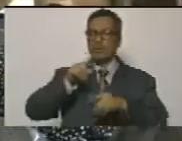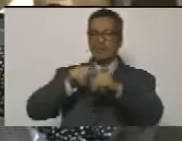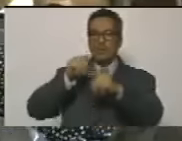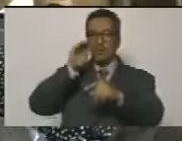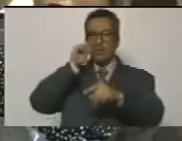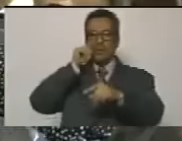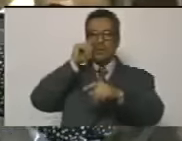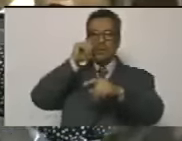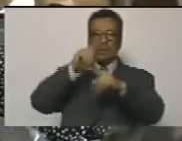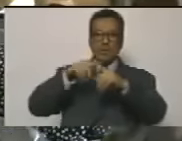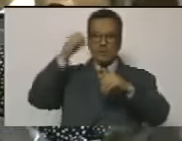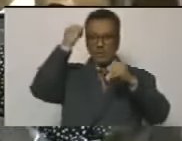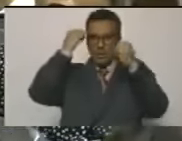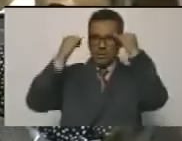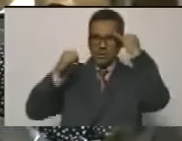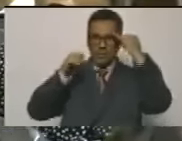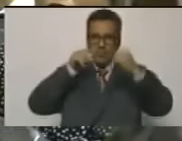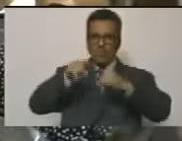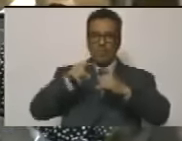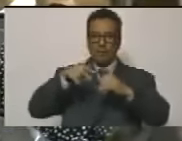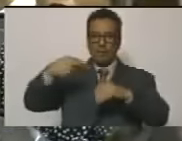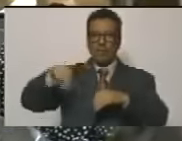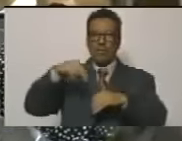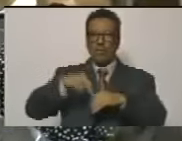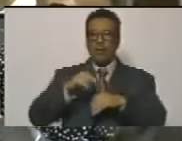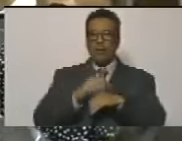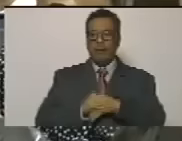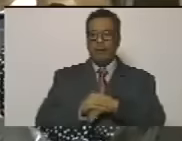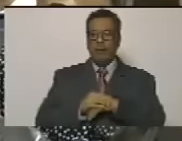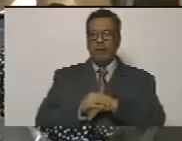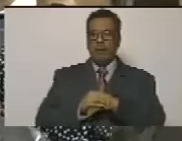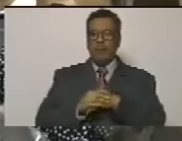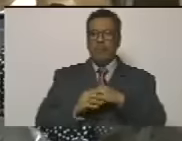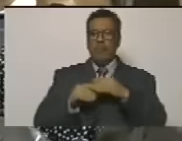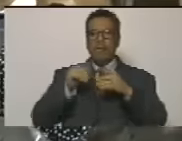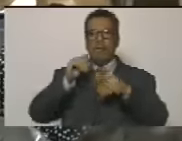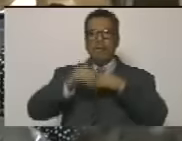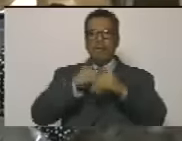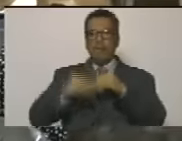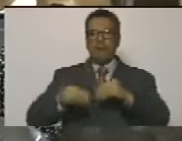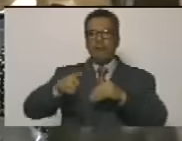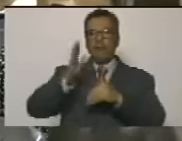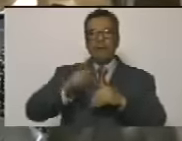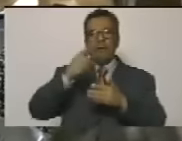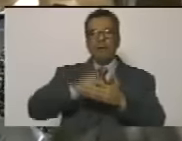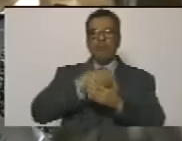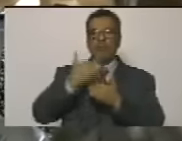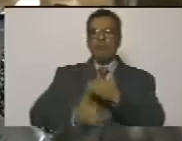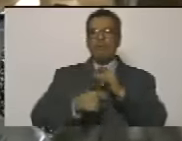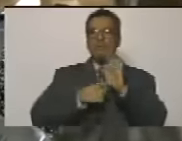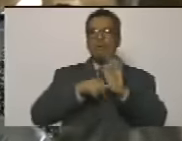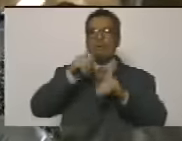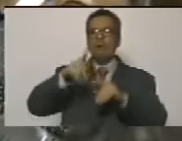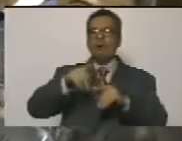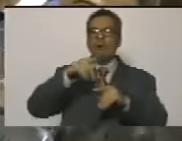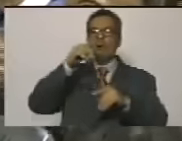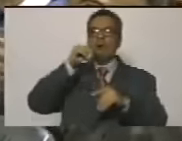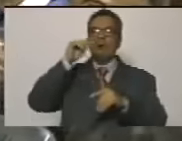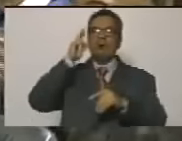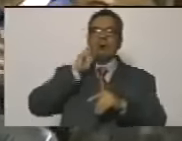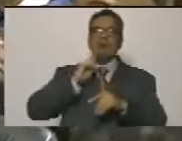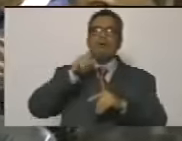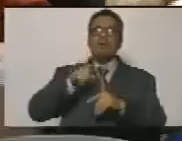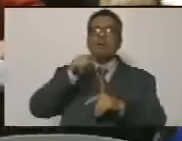estratégico nacional alternativo al proyecto bolivariano